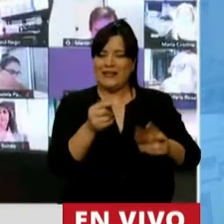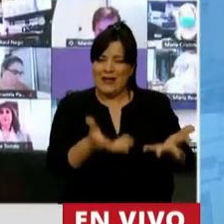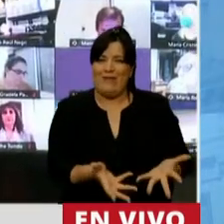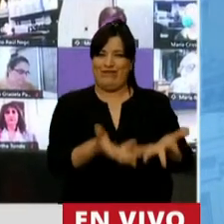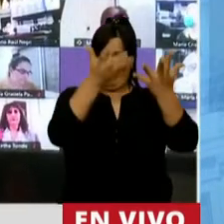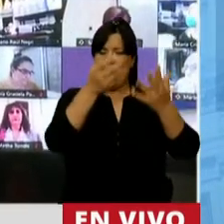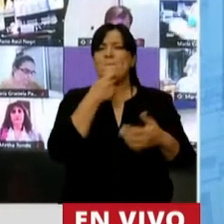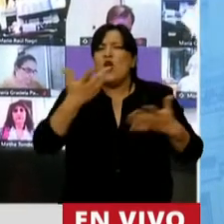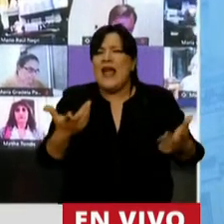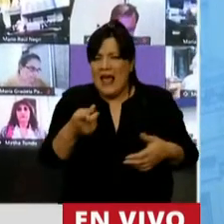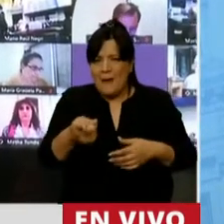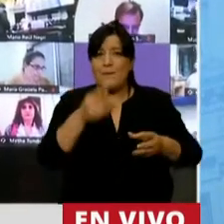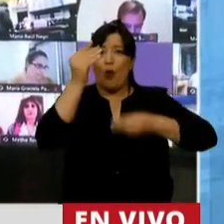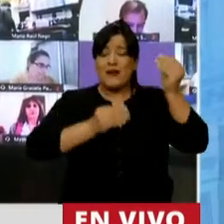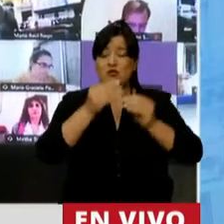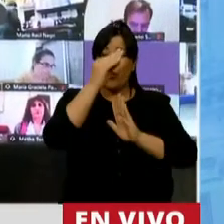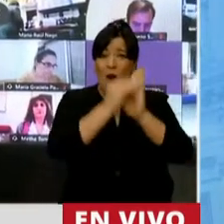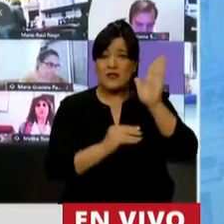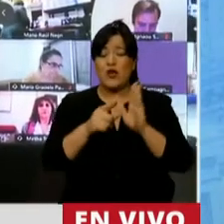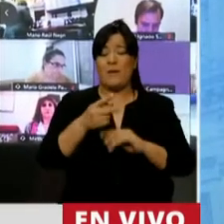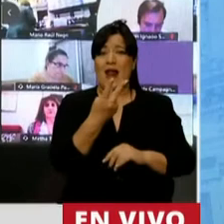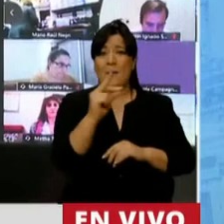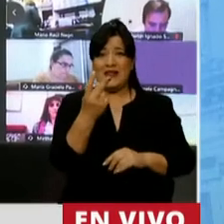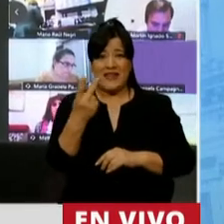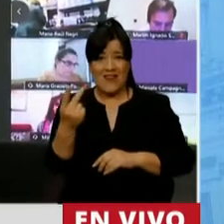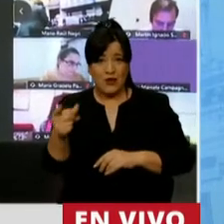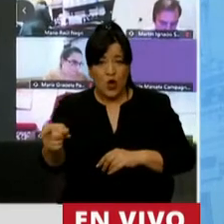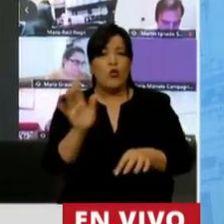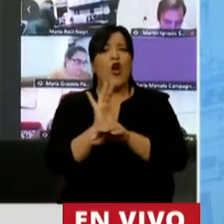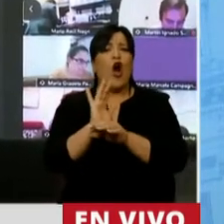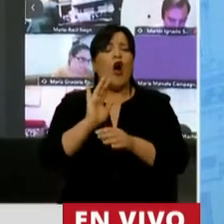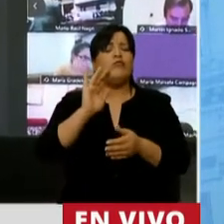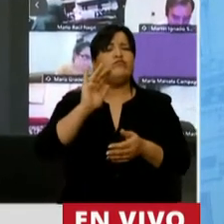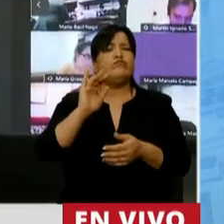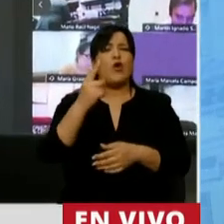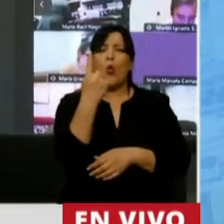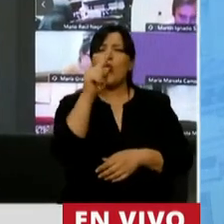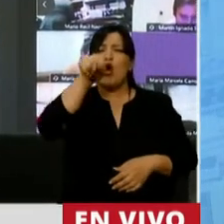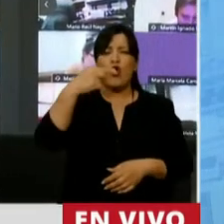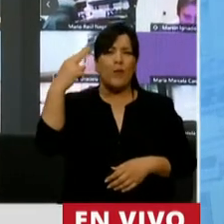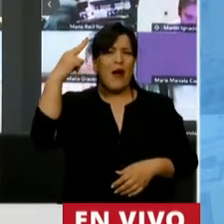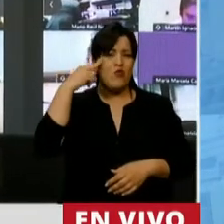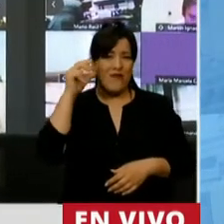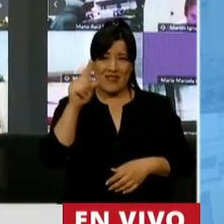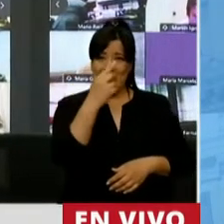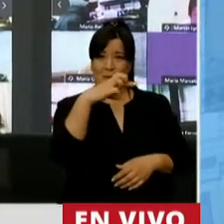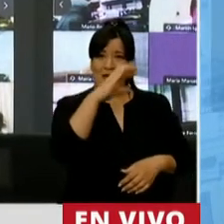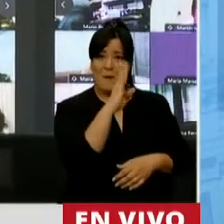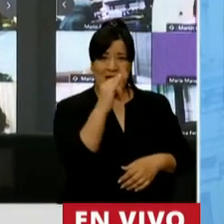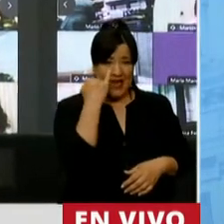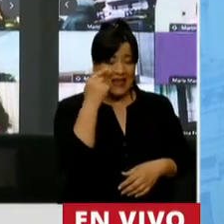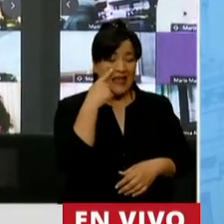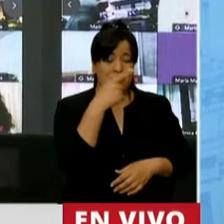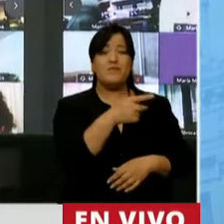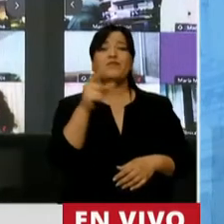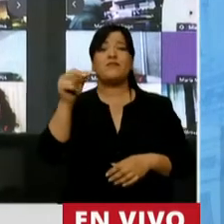ejemplo, propone un presupuesto para el año 2021 capaz de reducir en un 1,9 del PBI la carga de intereses